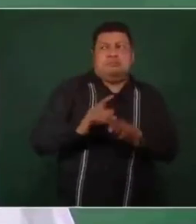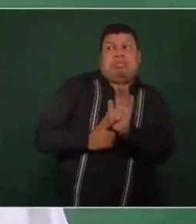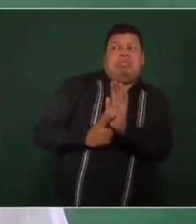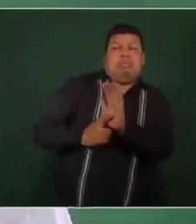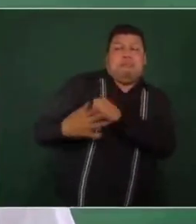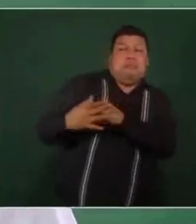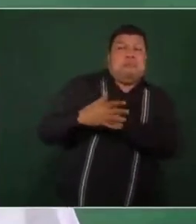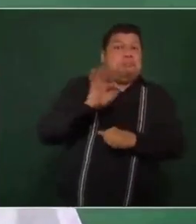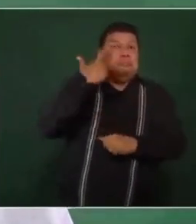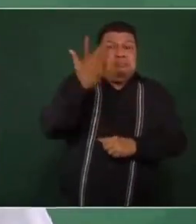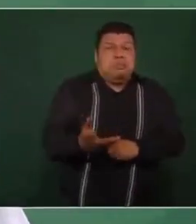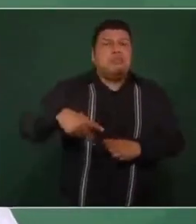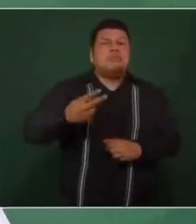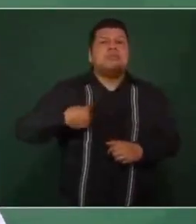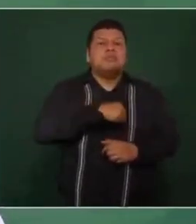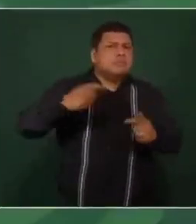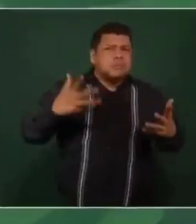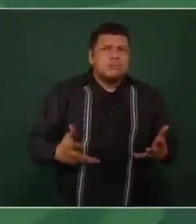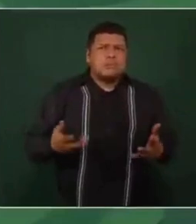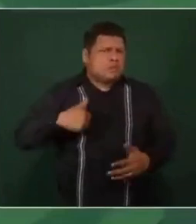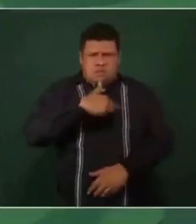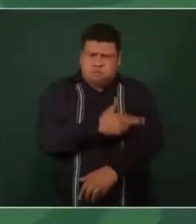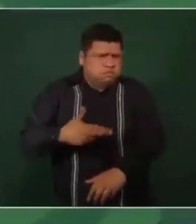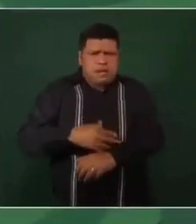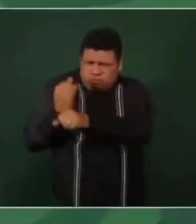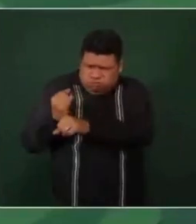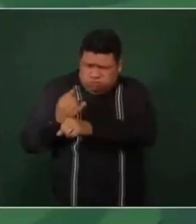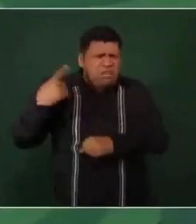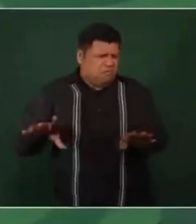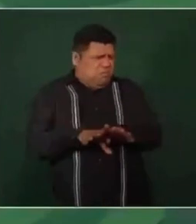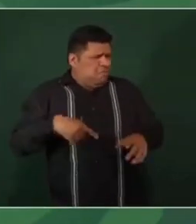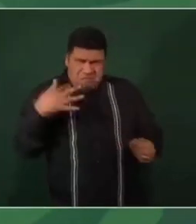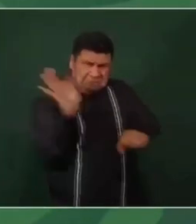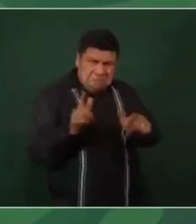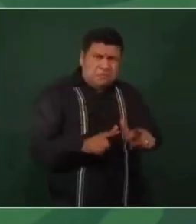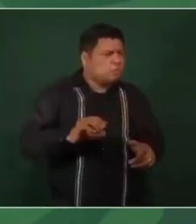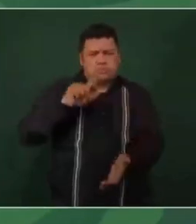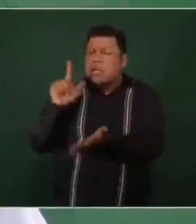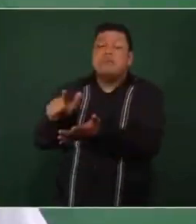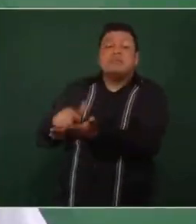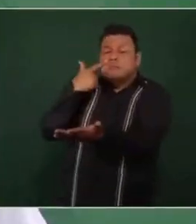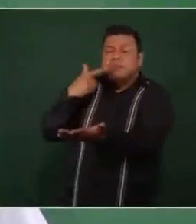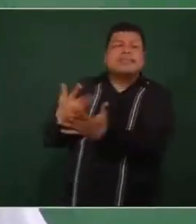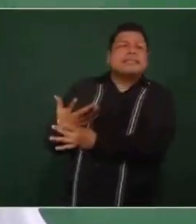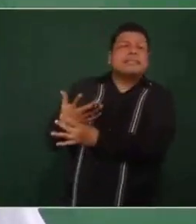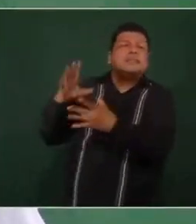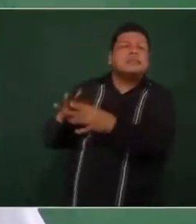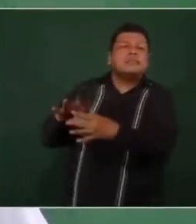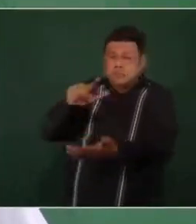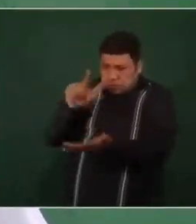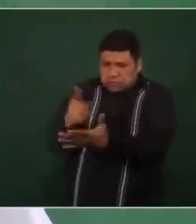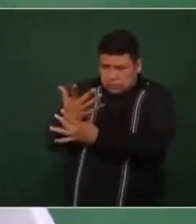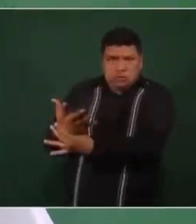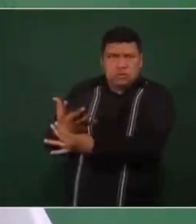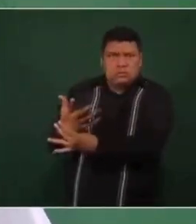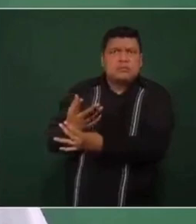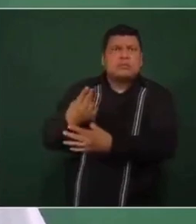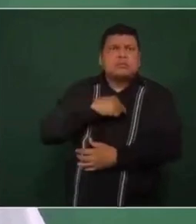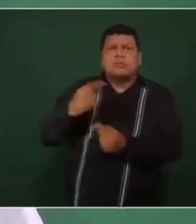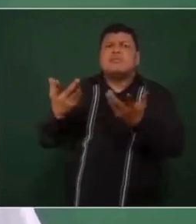pero vamos a llegar hasta las últimas consecuencias, siempre en el marco de la ley, vamos a que resuelva